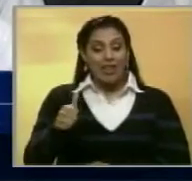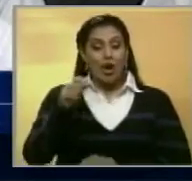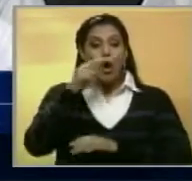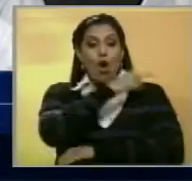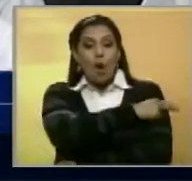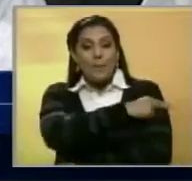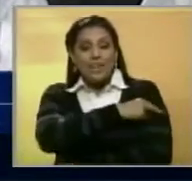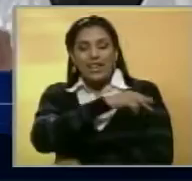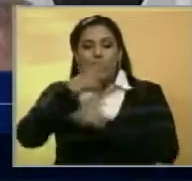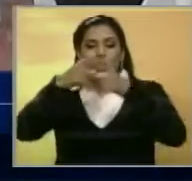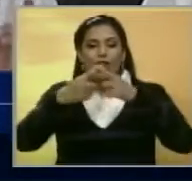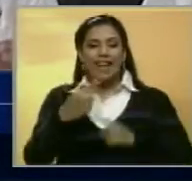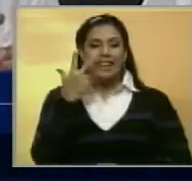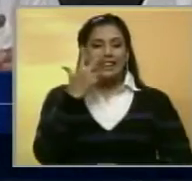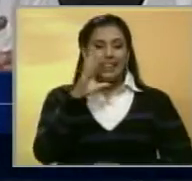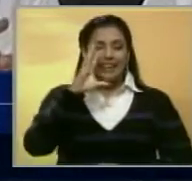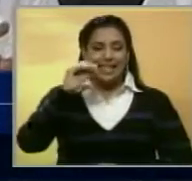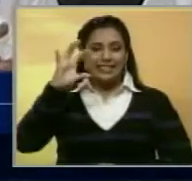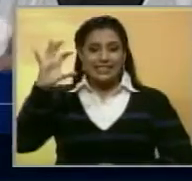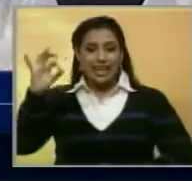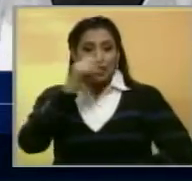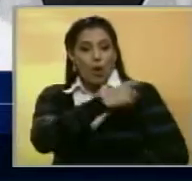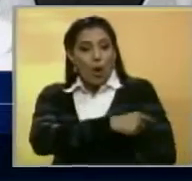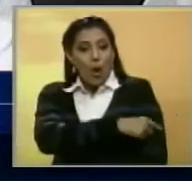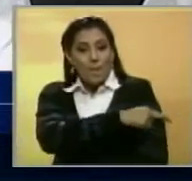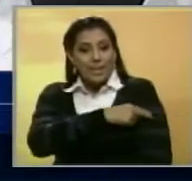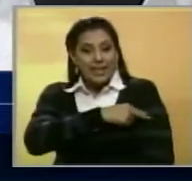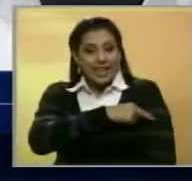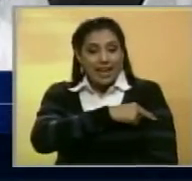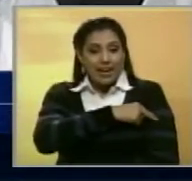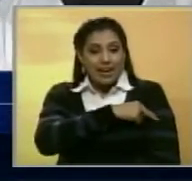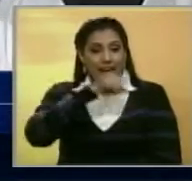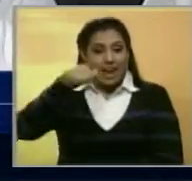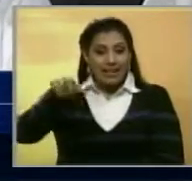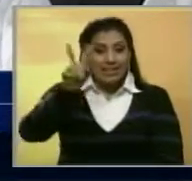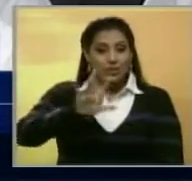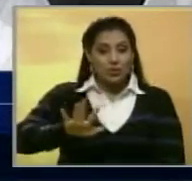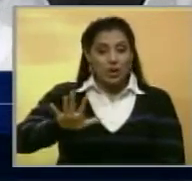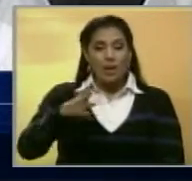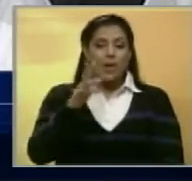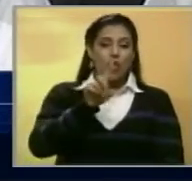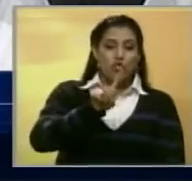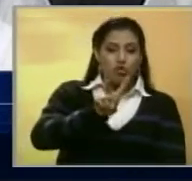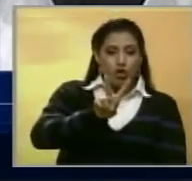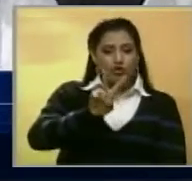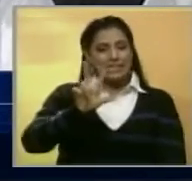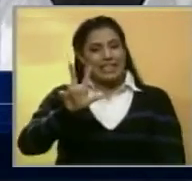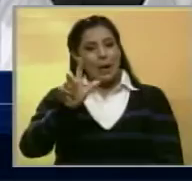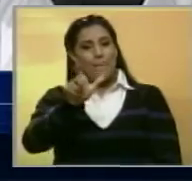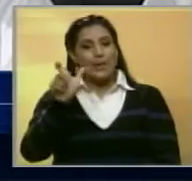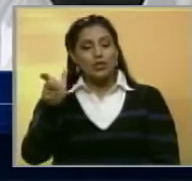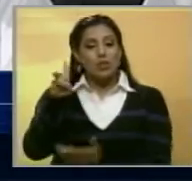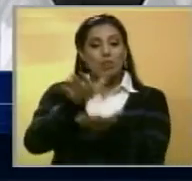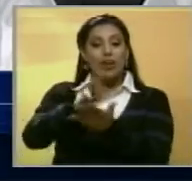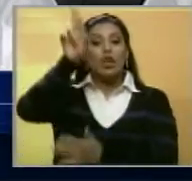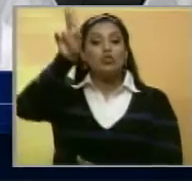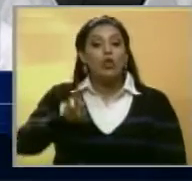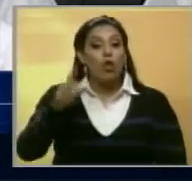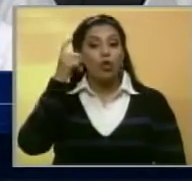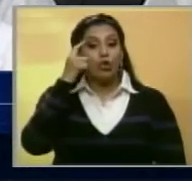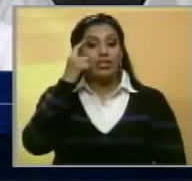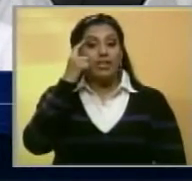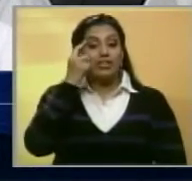hospitales en el país, desde hospital 1 hasta hospital 4, por lo menos 2, 3 fallecimientos diarios